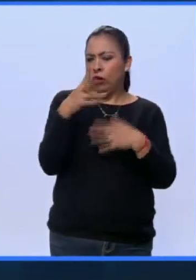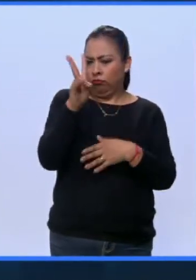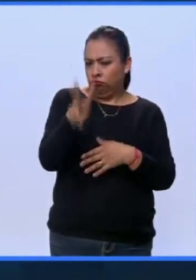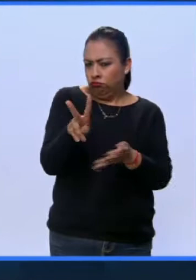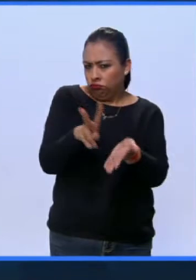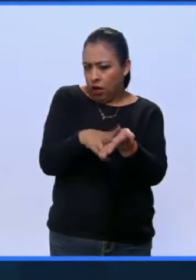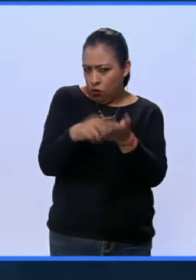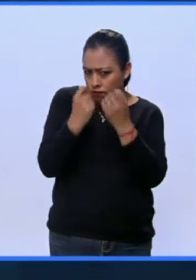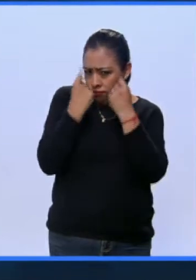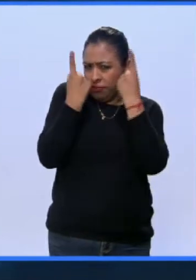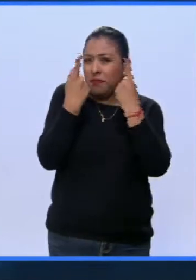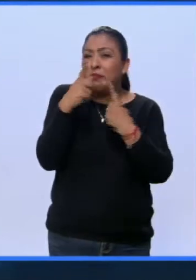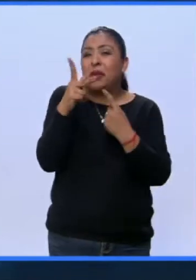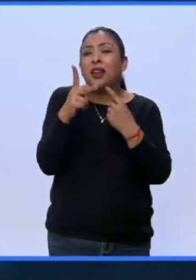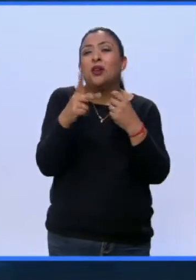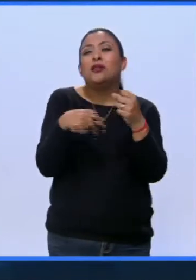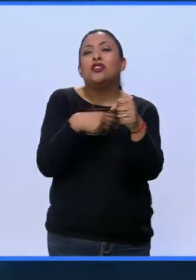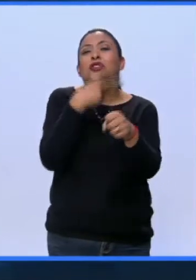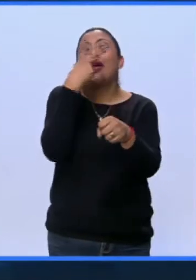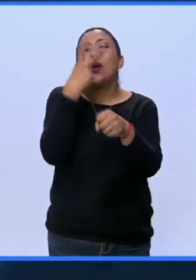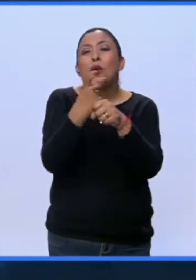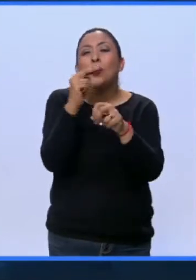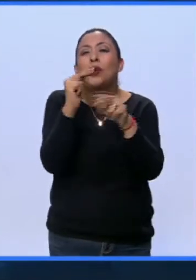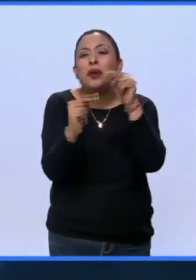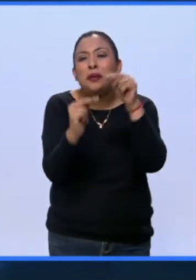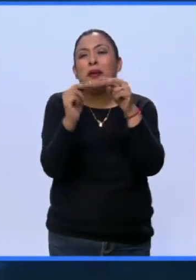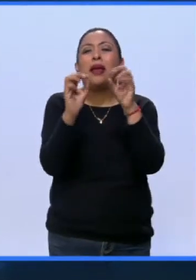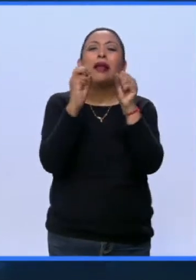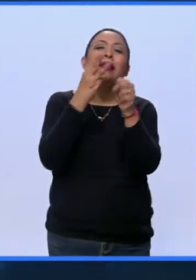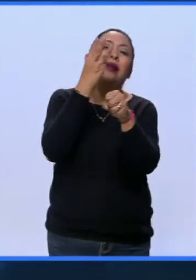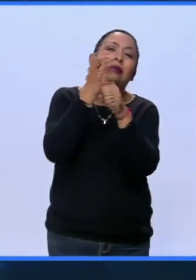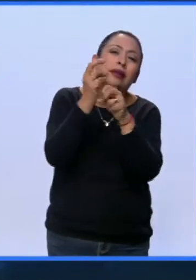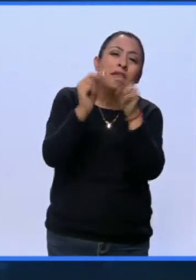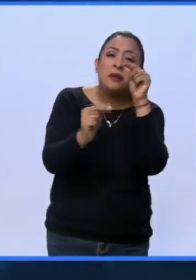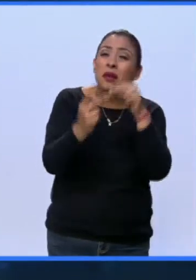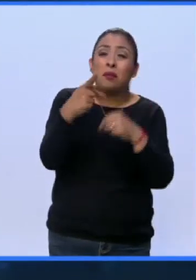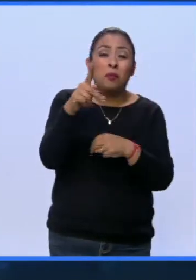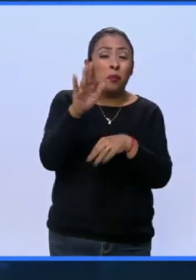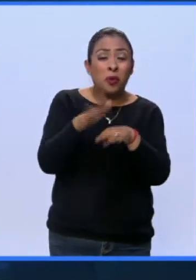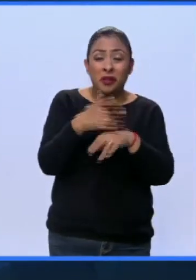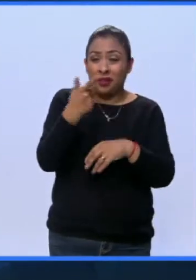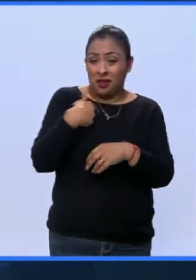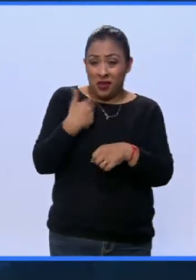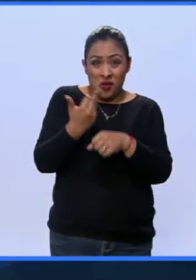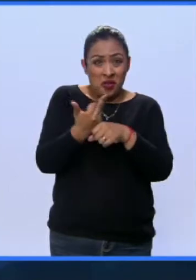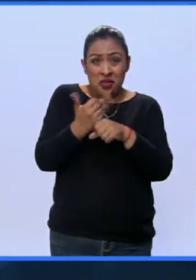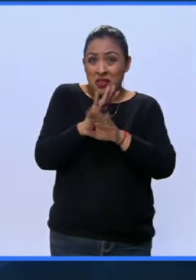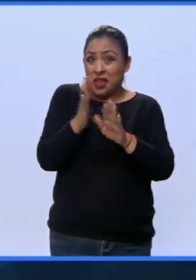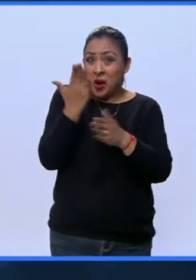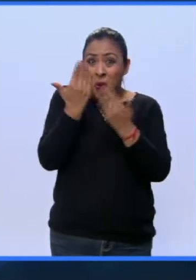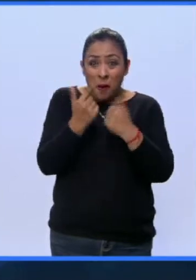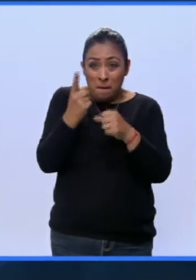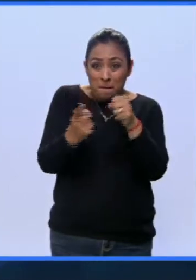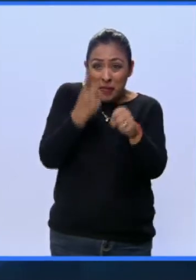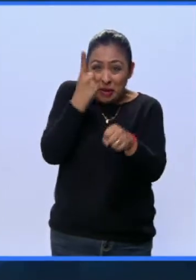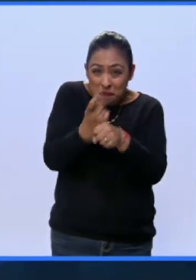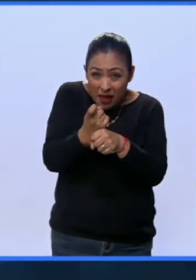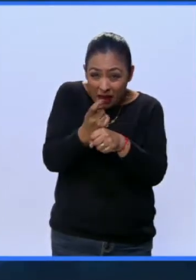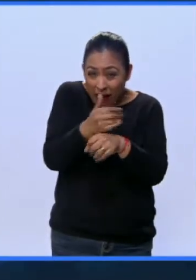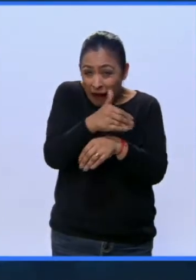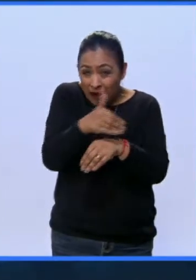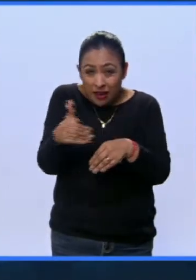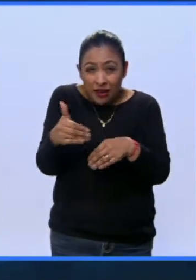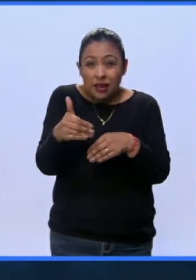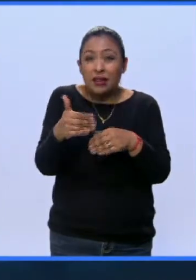autores de segunda línea, de tercera. Porque ya no hay de los de primera línea. Ya no